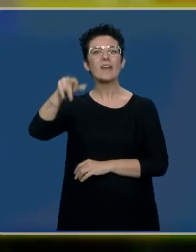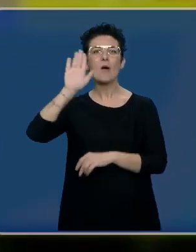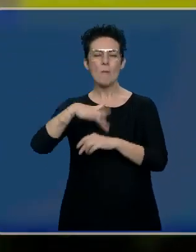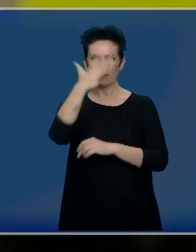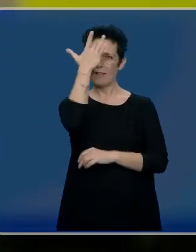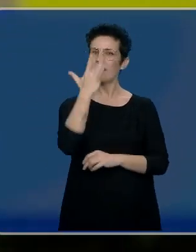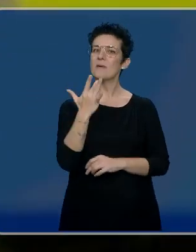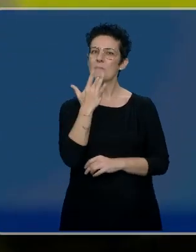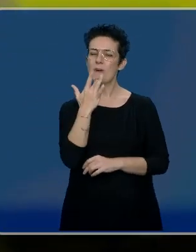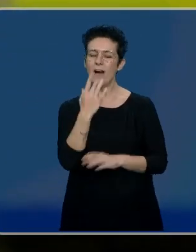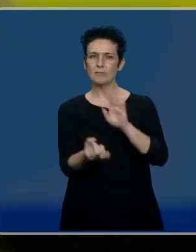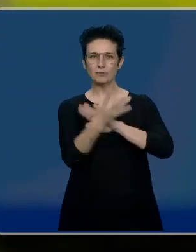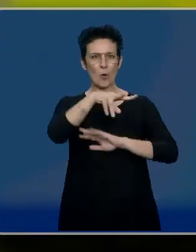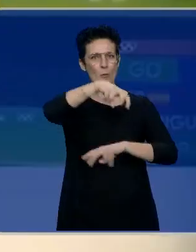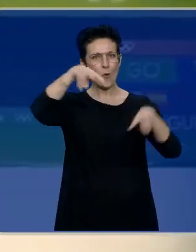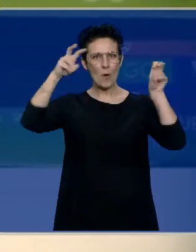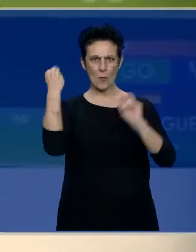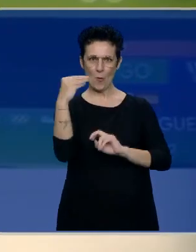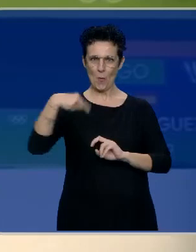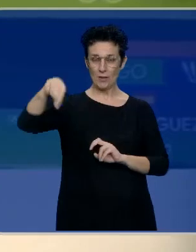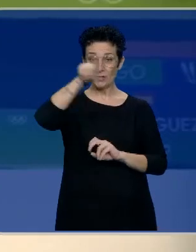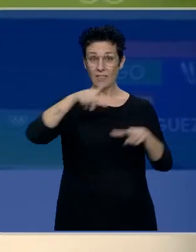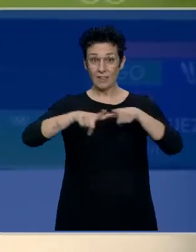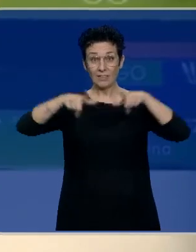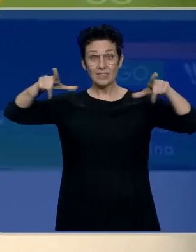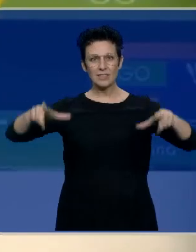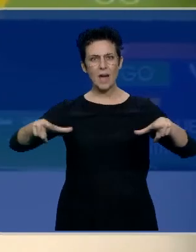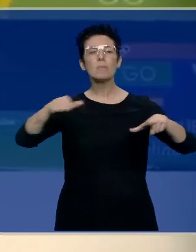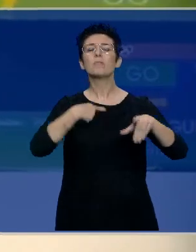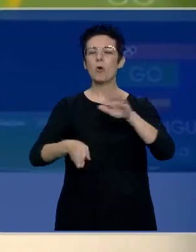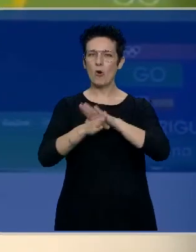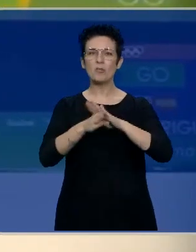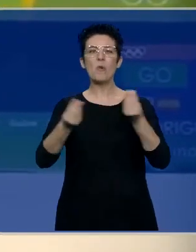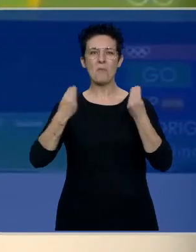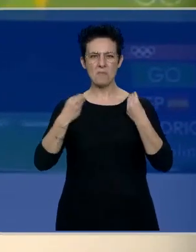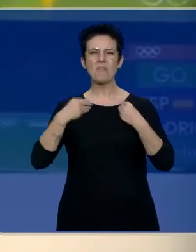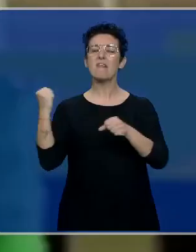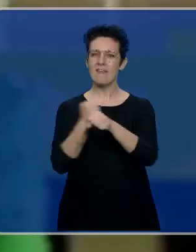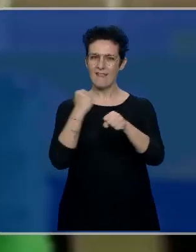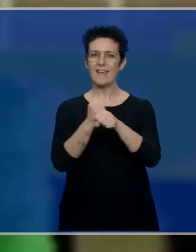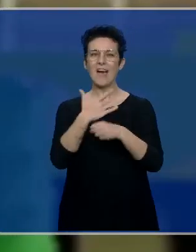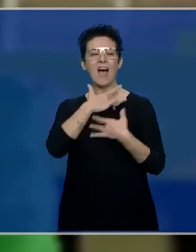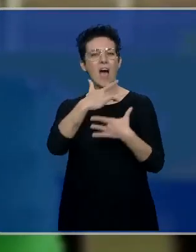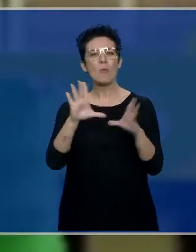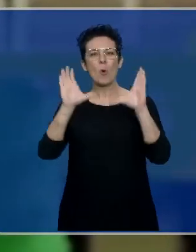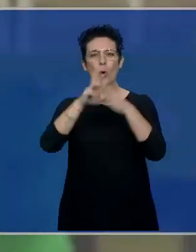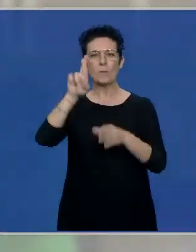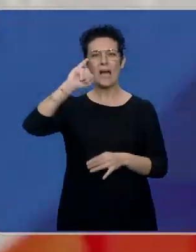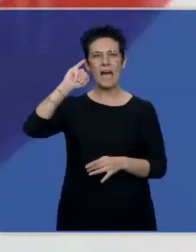referente de las nuevas generaciones. El tapiz sigue siendo su forma de vida en su amado Club Ritmo.